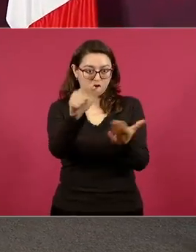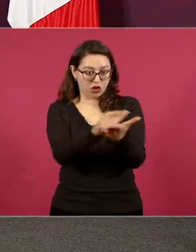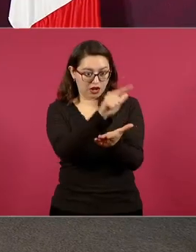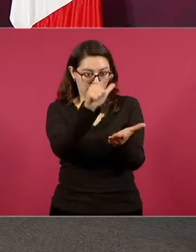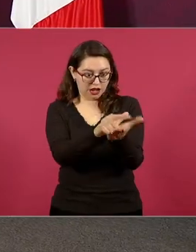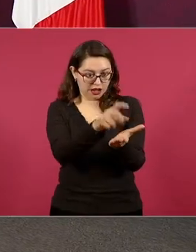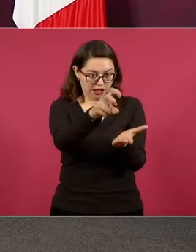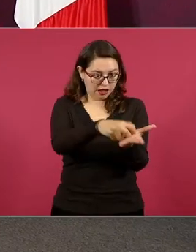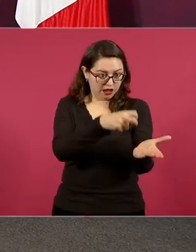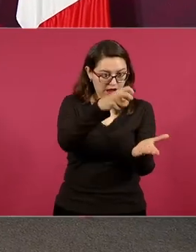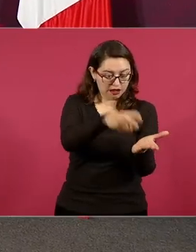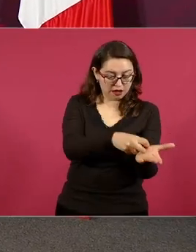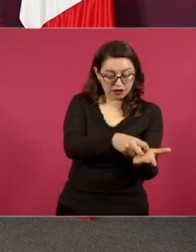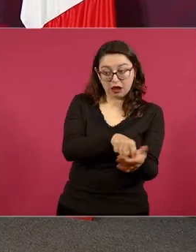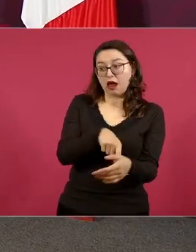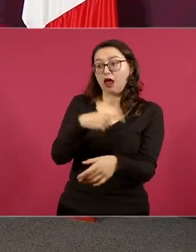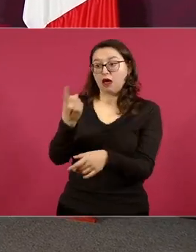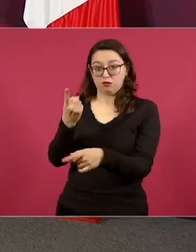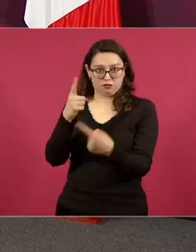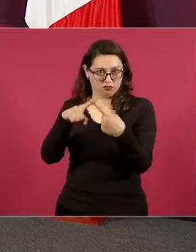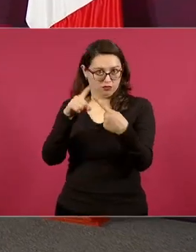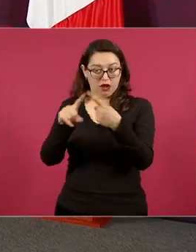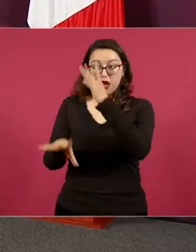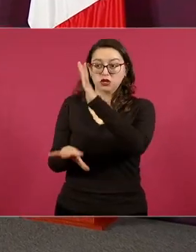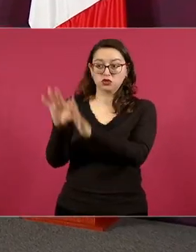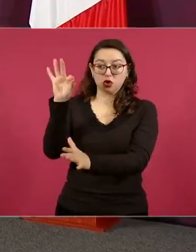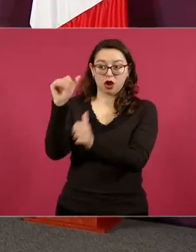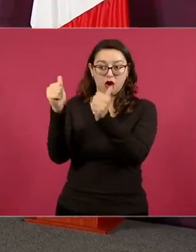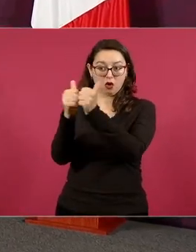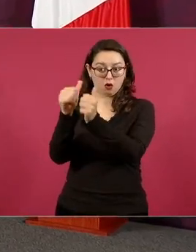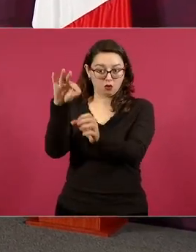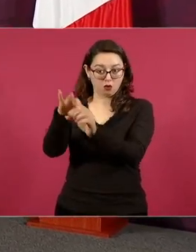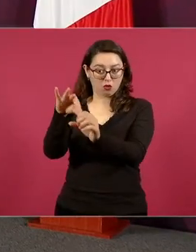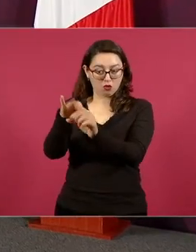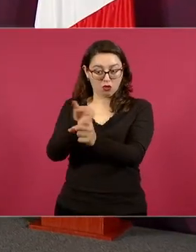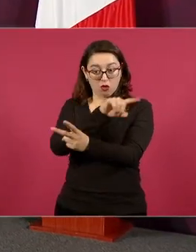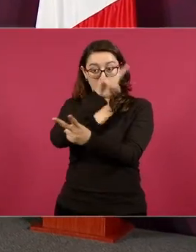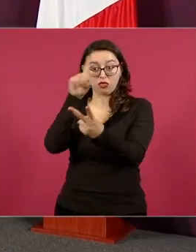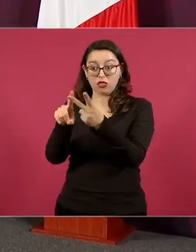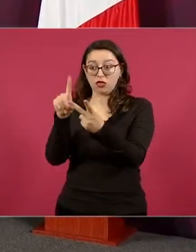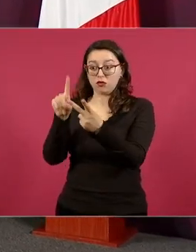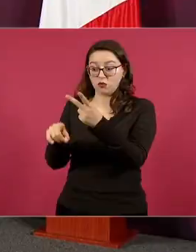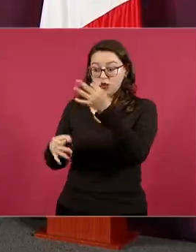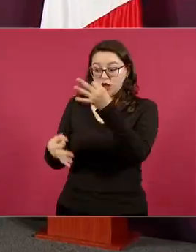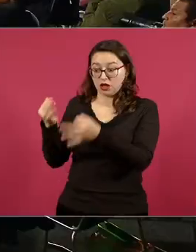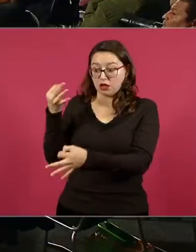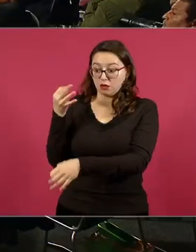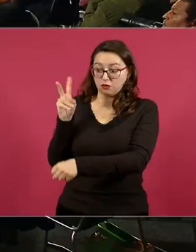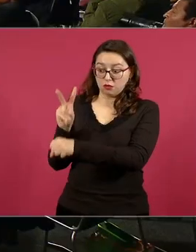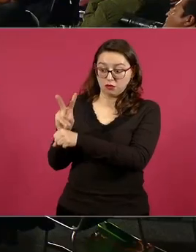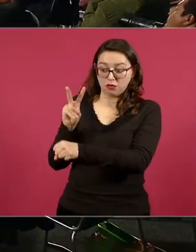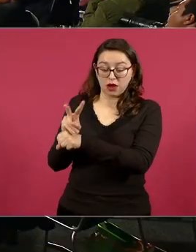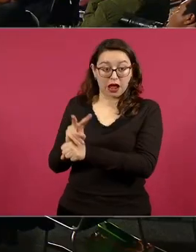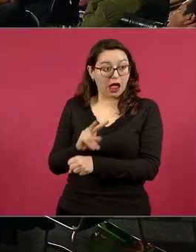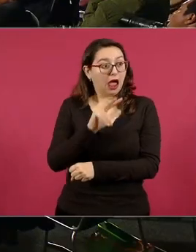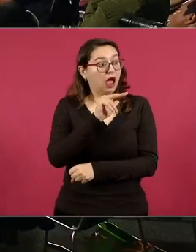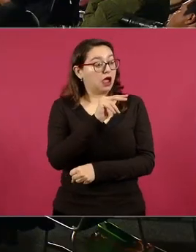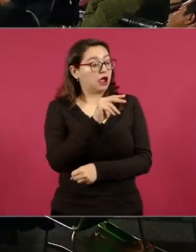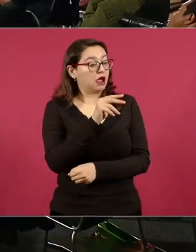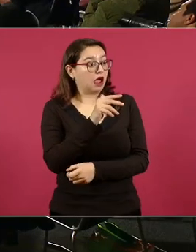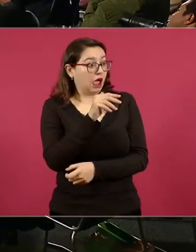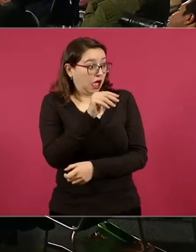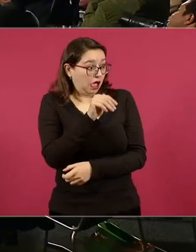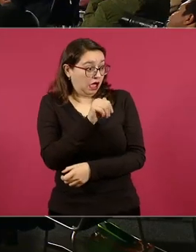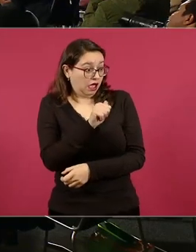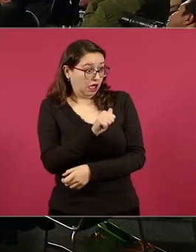para que esté pendiente del funcionamiento pero si ahora eso ya lo haría la judicatura no eso la